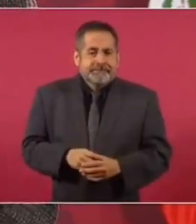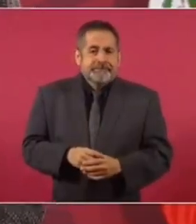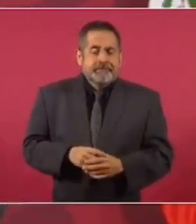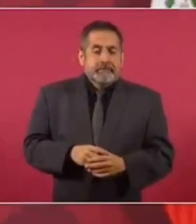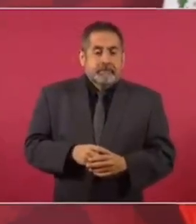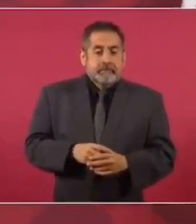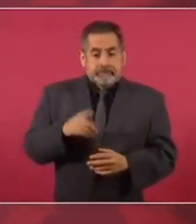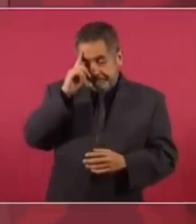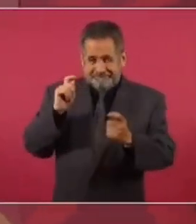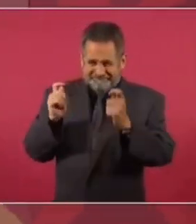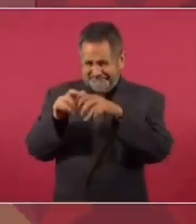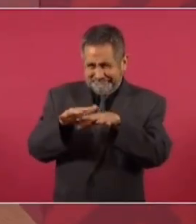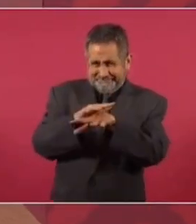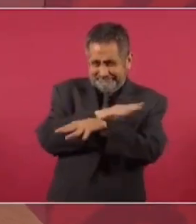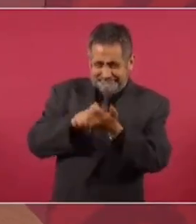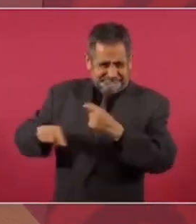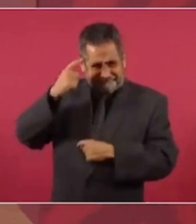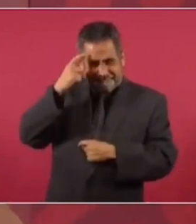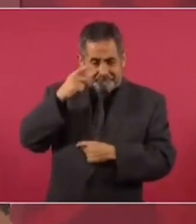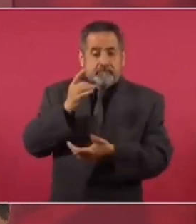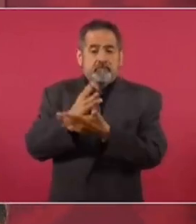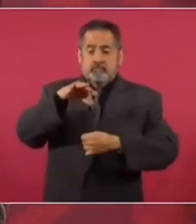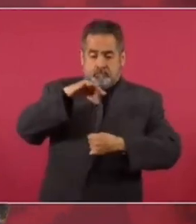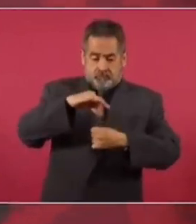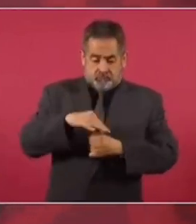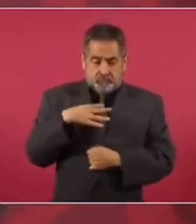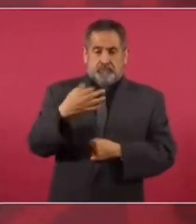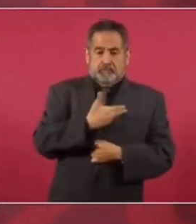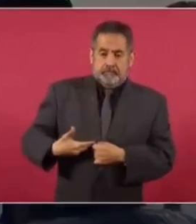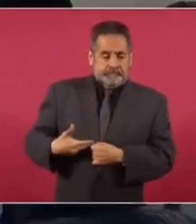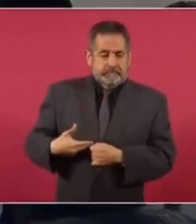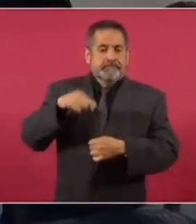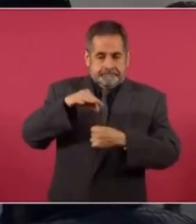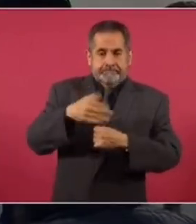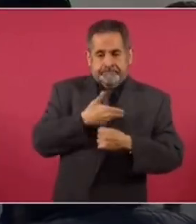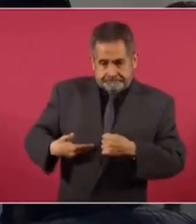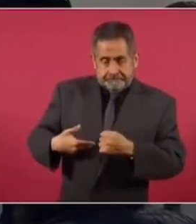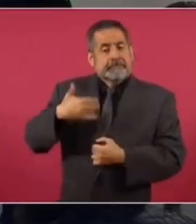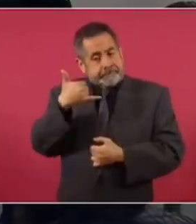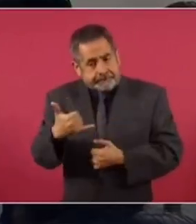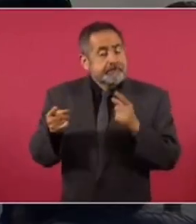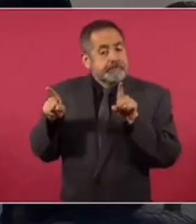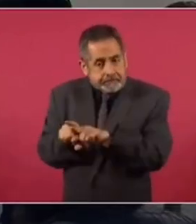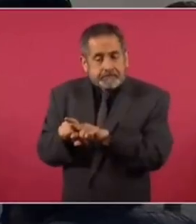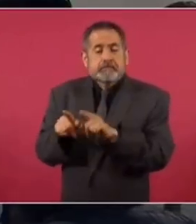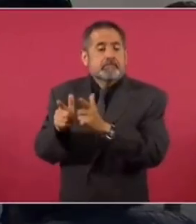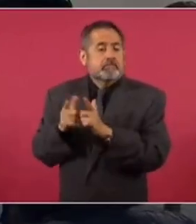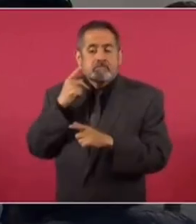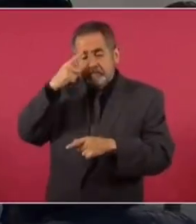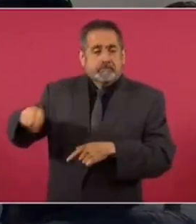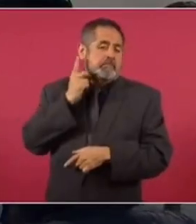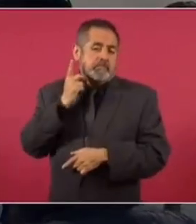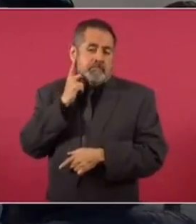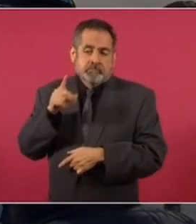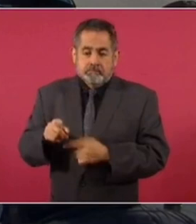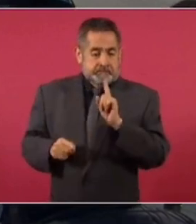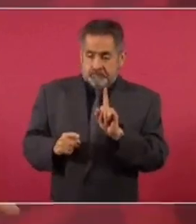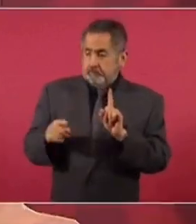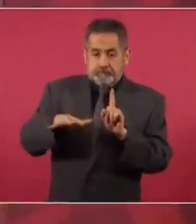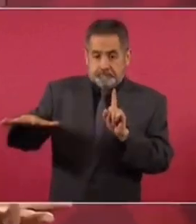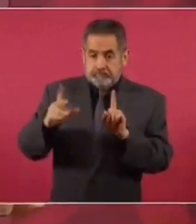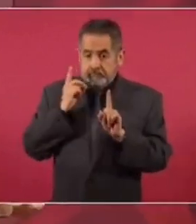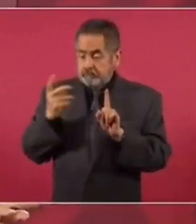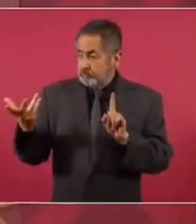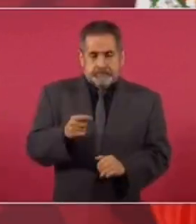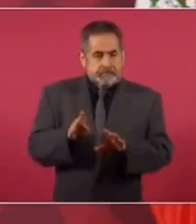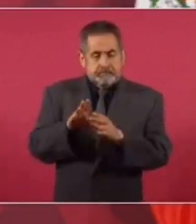Entonces, para transformarse requiere no solo votar por el presidente, del partido que sea, si se le va a dar el apoyo, pues que sea